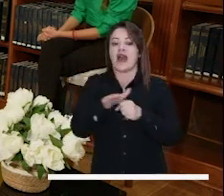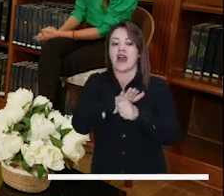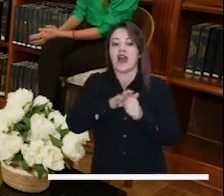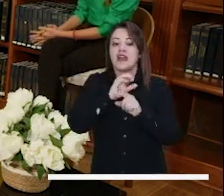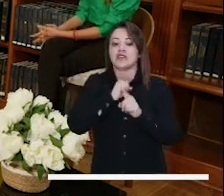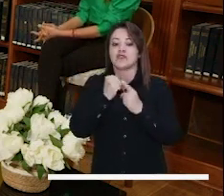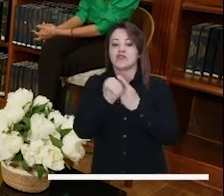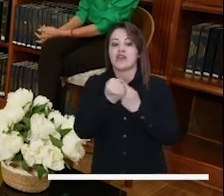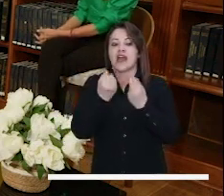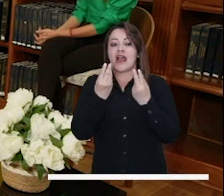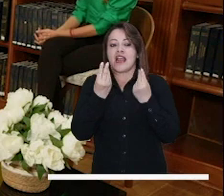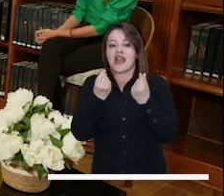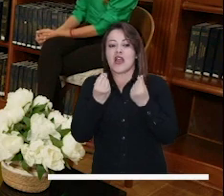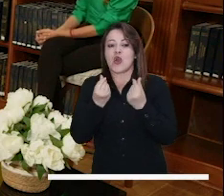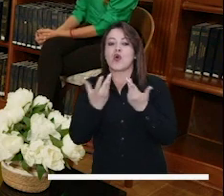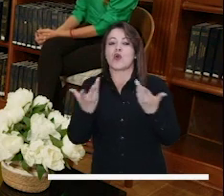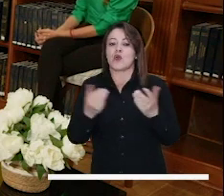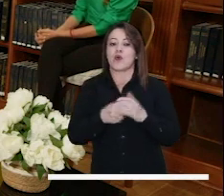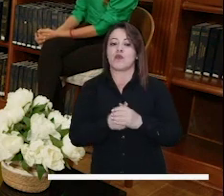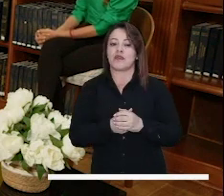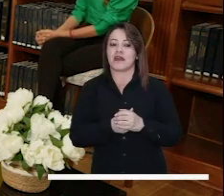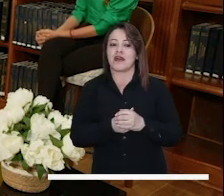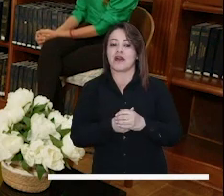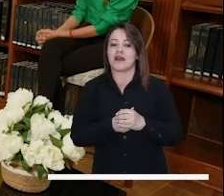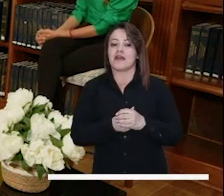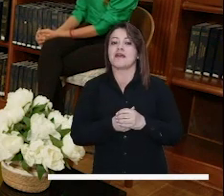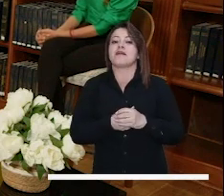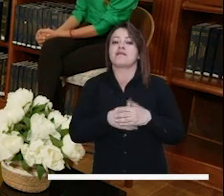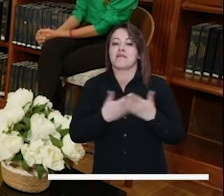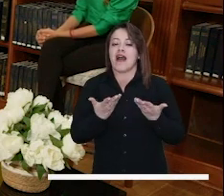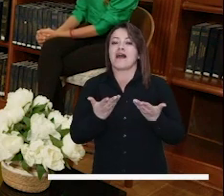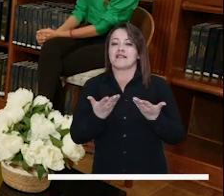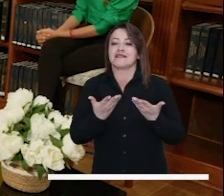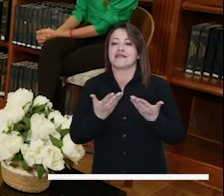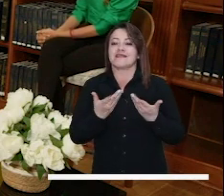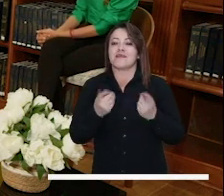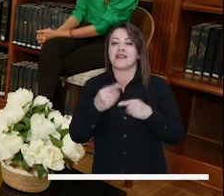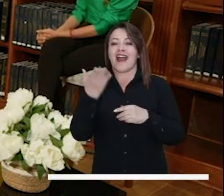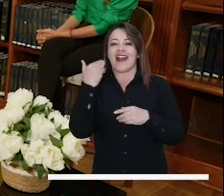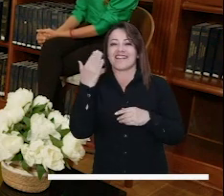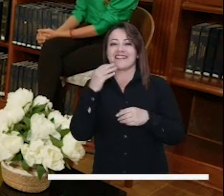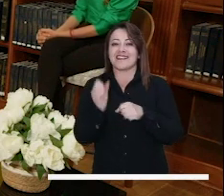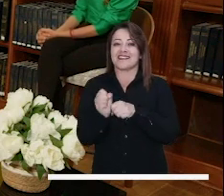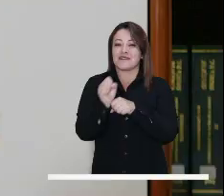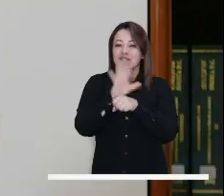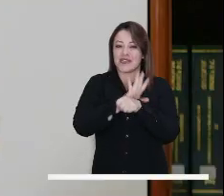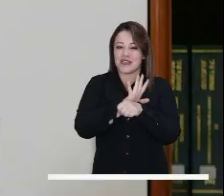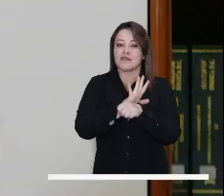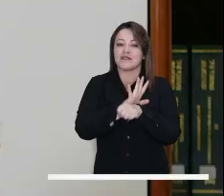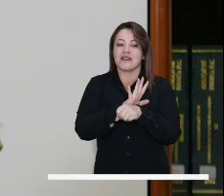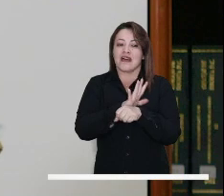profunda crisis social y económica que se agudizó con el tema de la pandemia. Yo creo que es importante